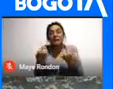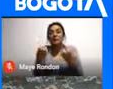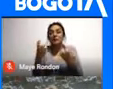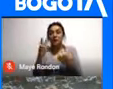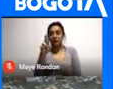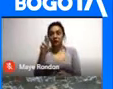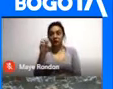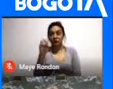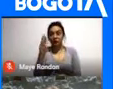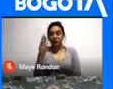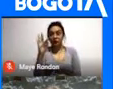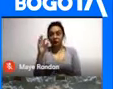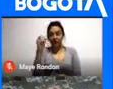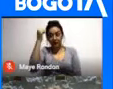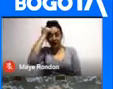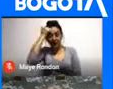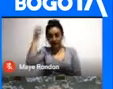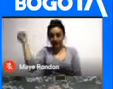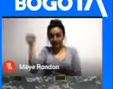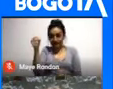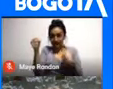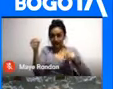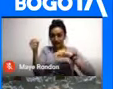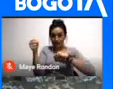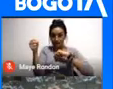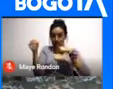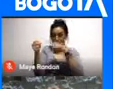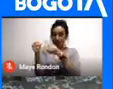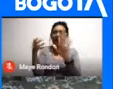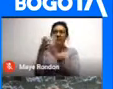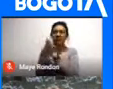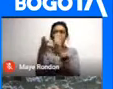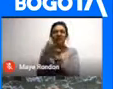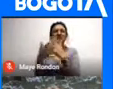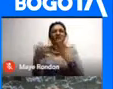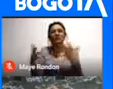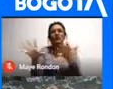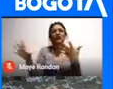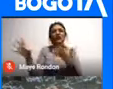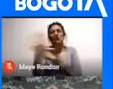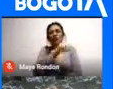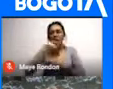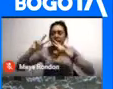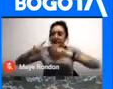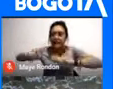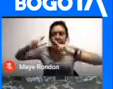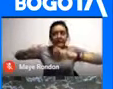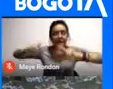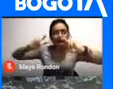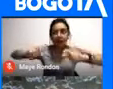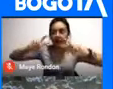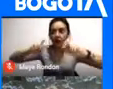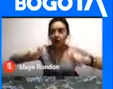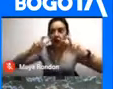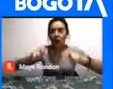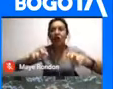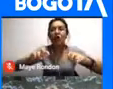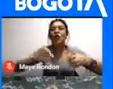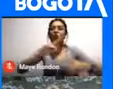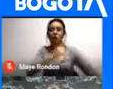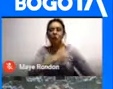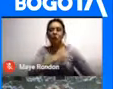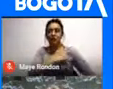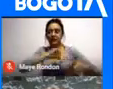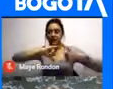Roberto Que hizo parte De todo ese De toda esa investigación Que hizo UNICAFAM Con la cual